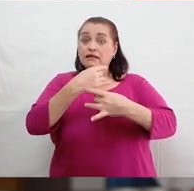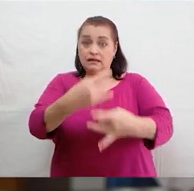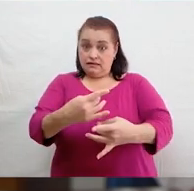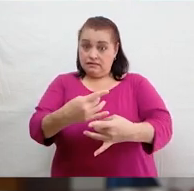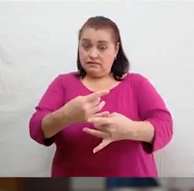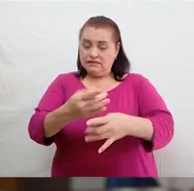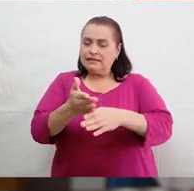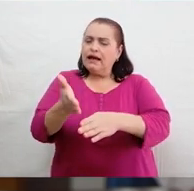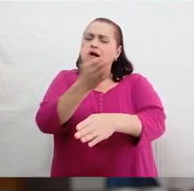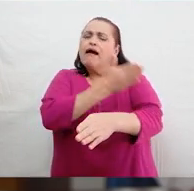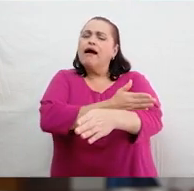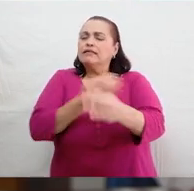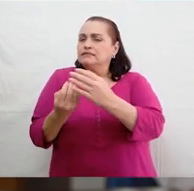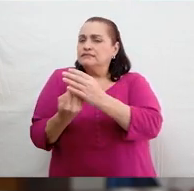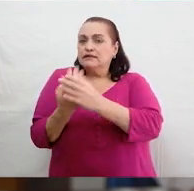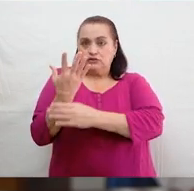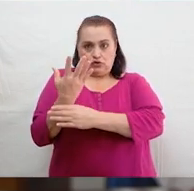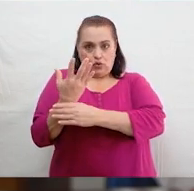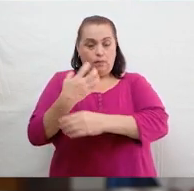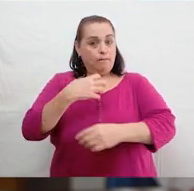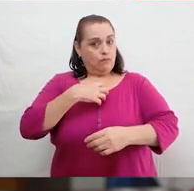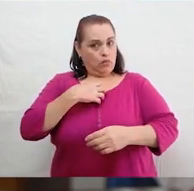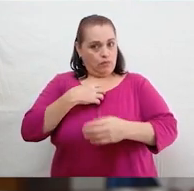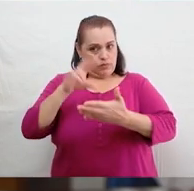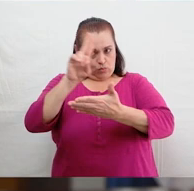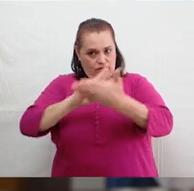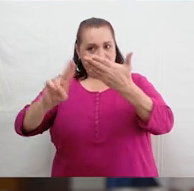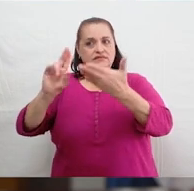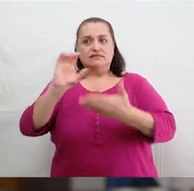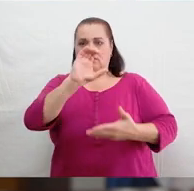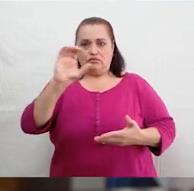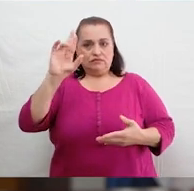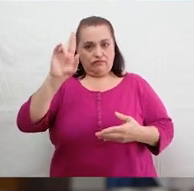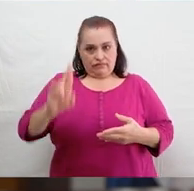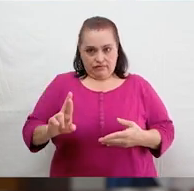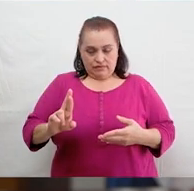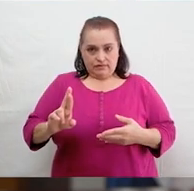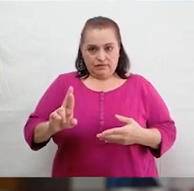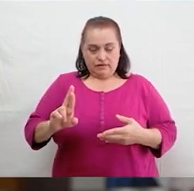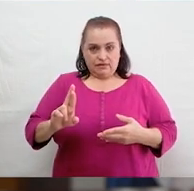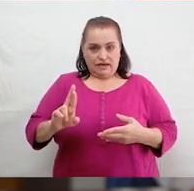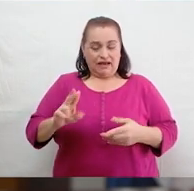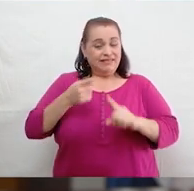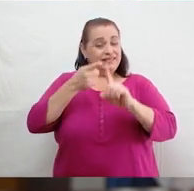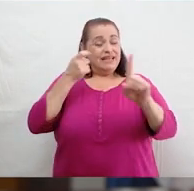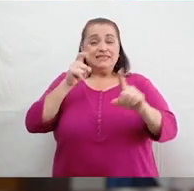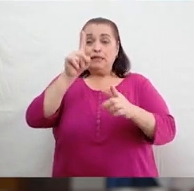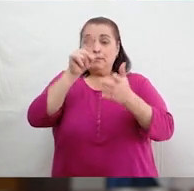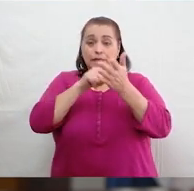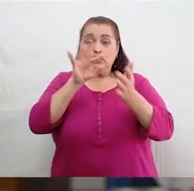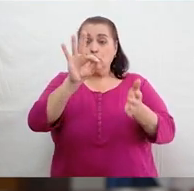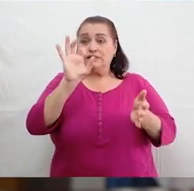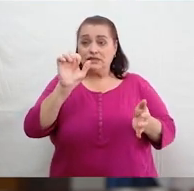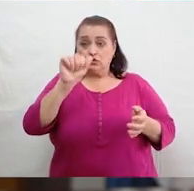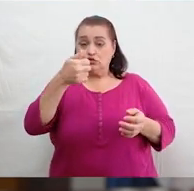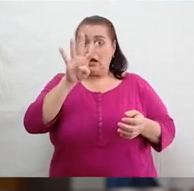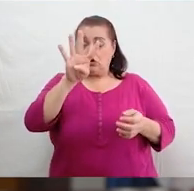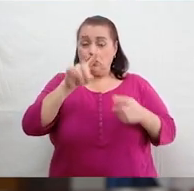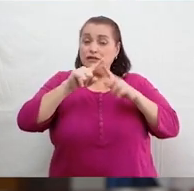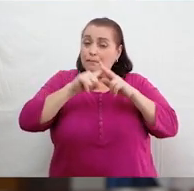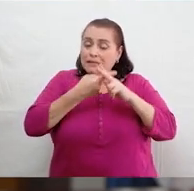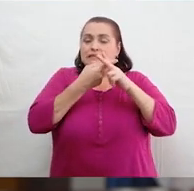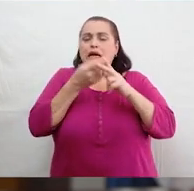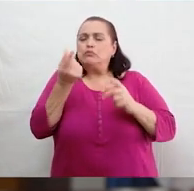antecede la creación de la propia Universidad de Costa Rica, ya que desde 1914 comenzamos a